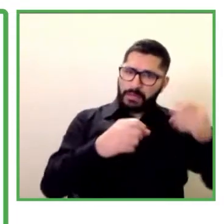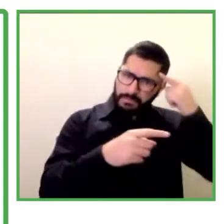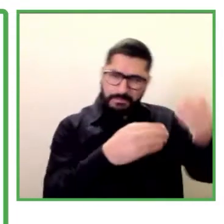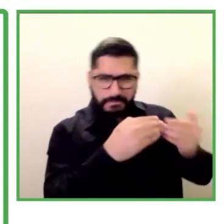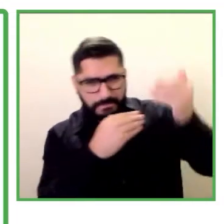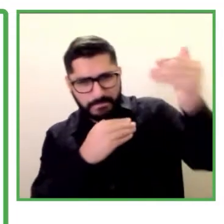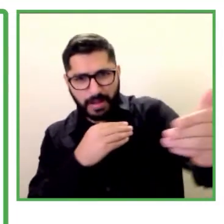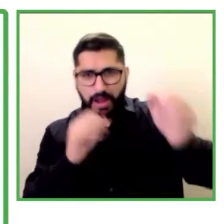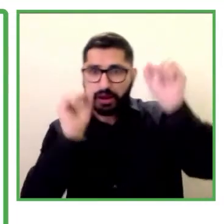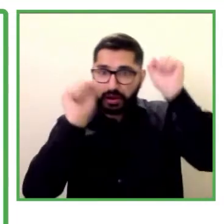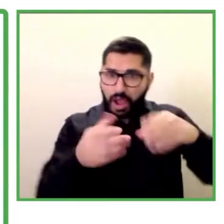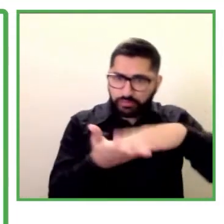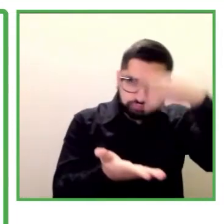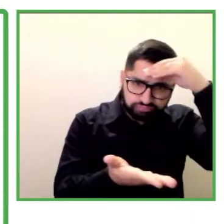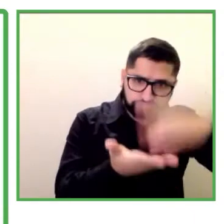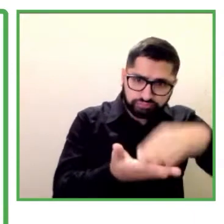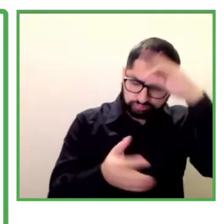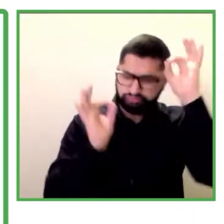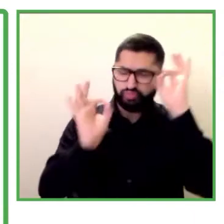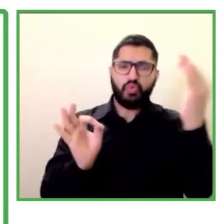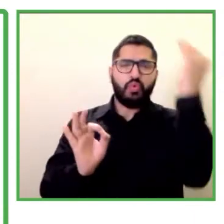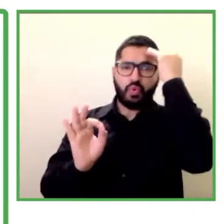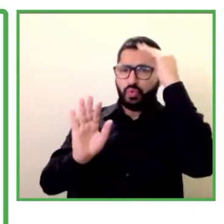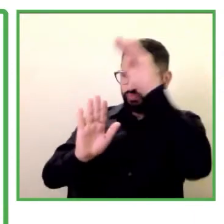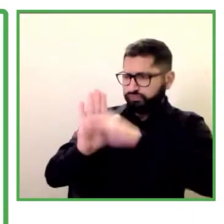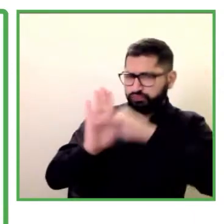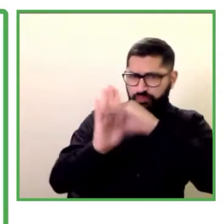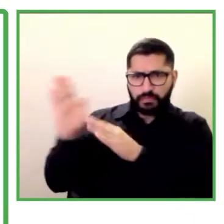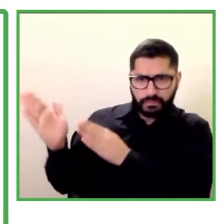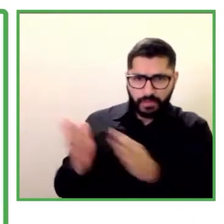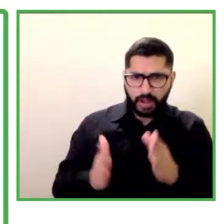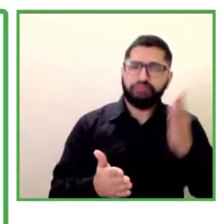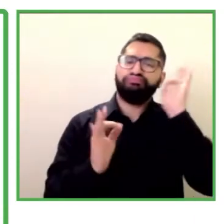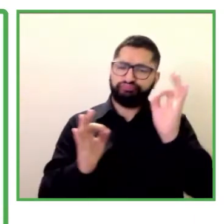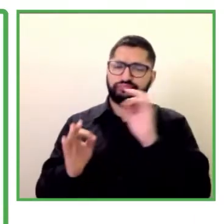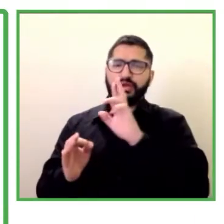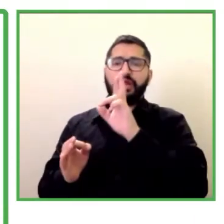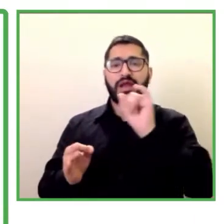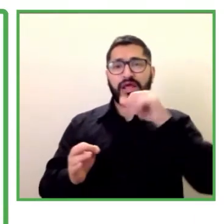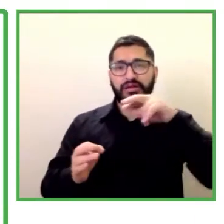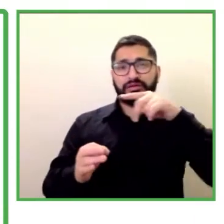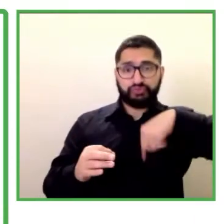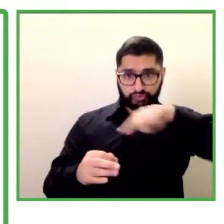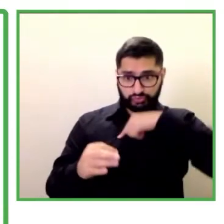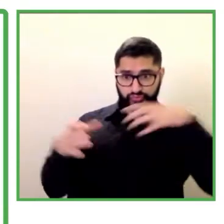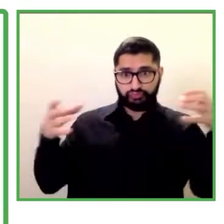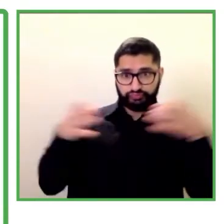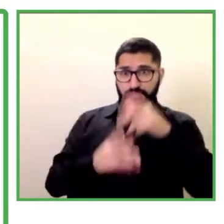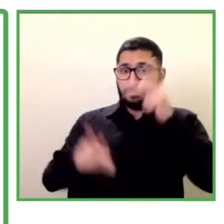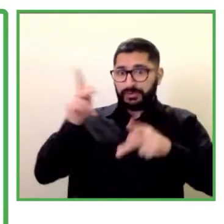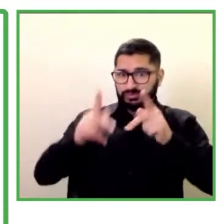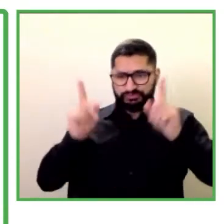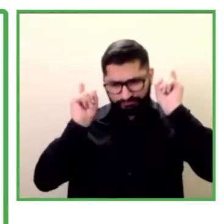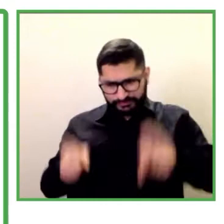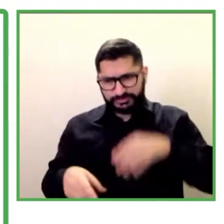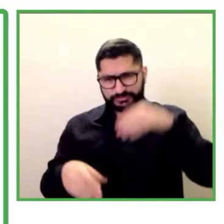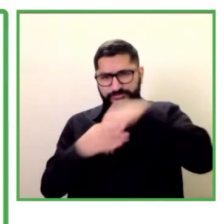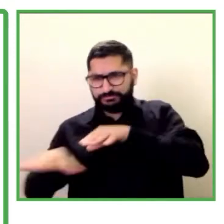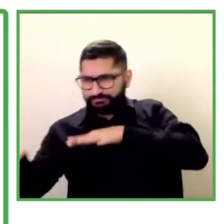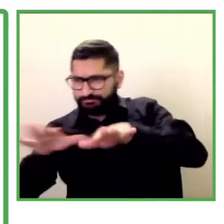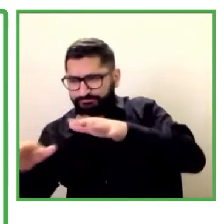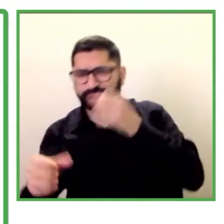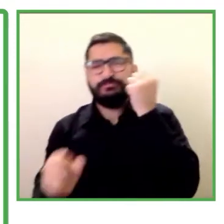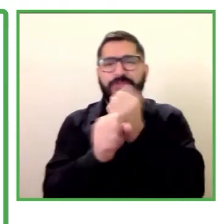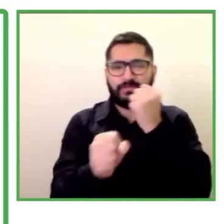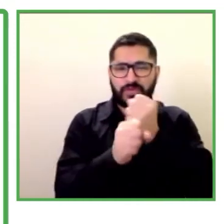las empresas de la REIN somos agentes activos del ecosistema de la inclusión laboral de lo anterior me gustaría destacar que el 100